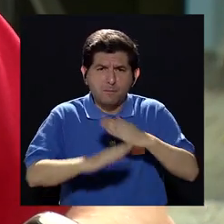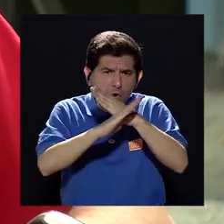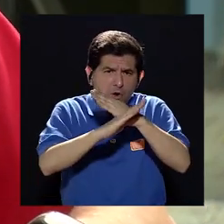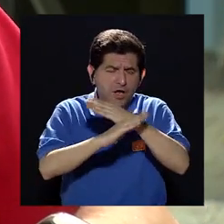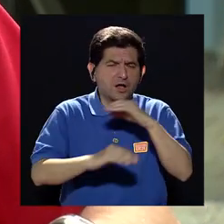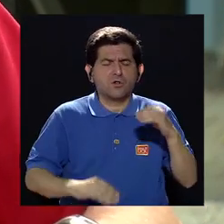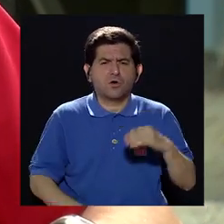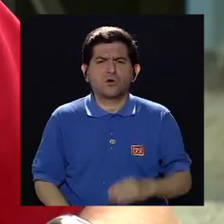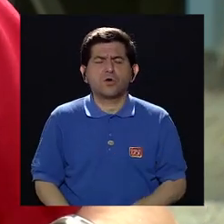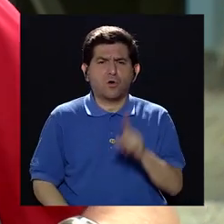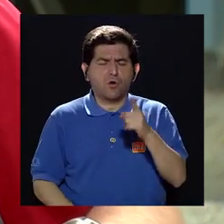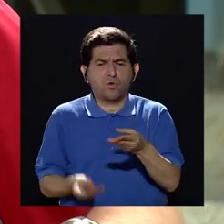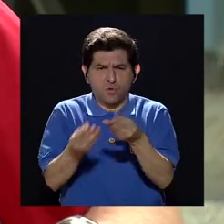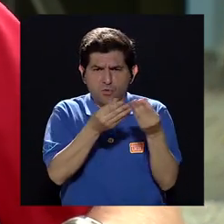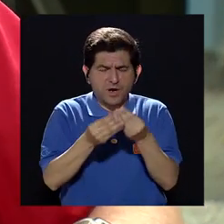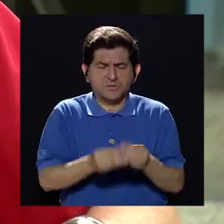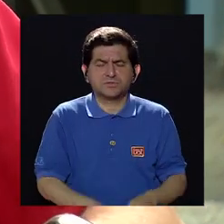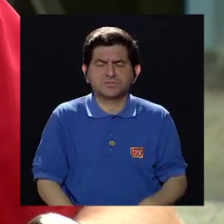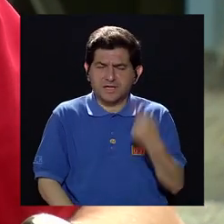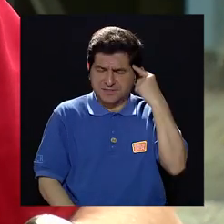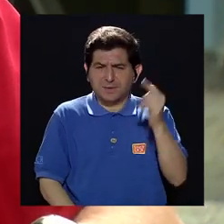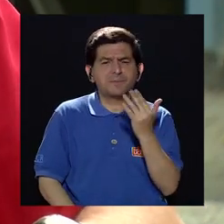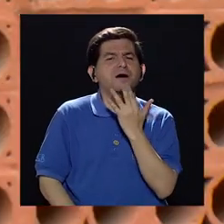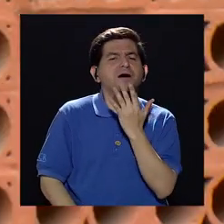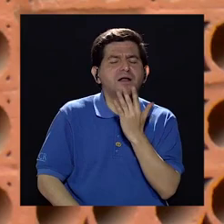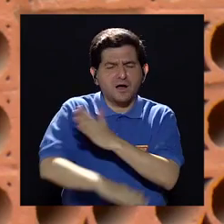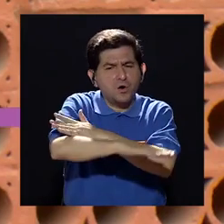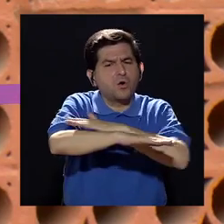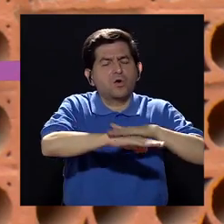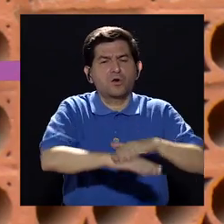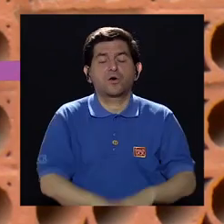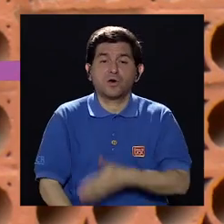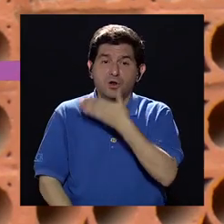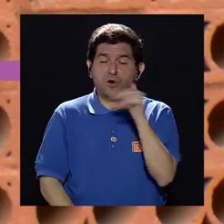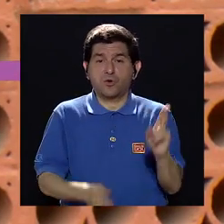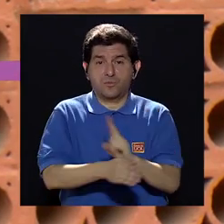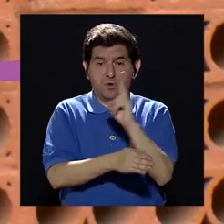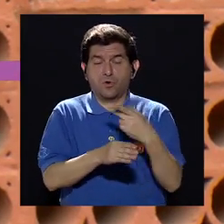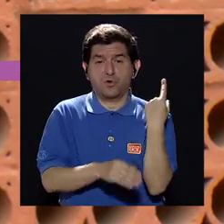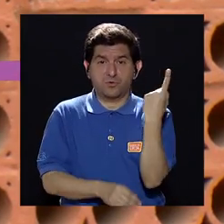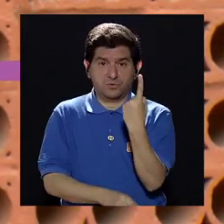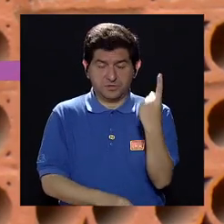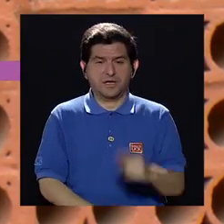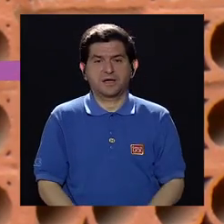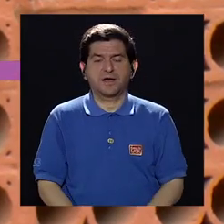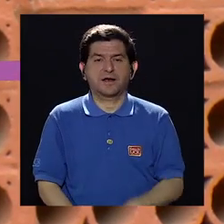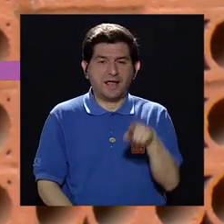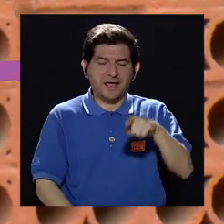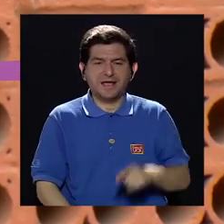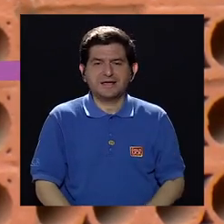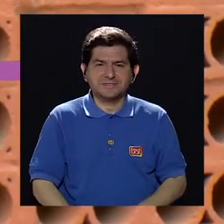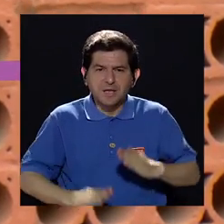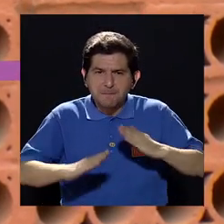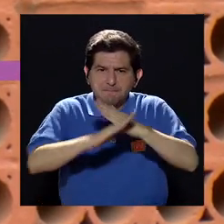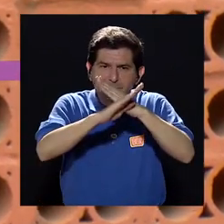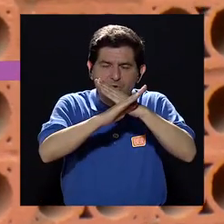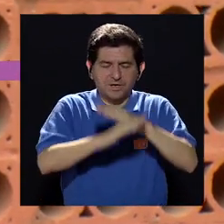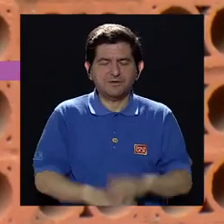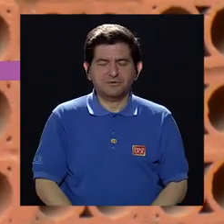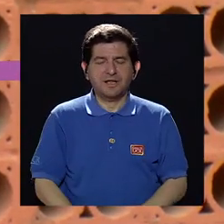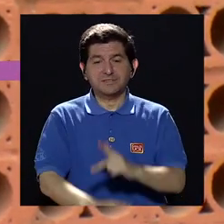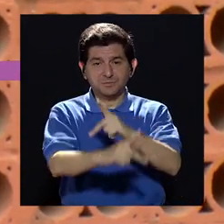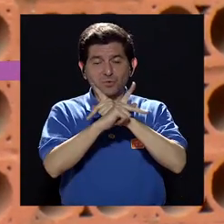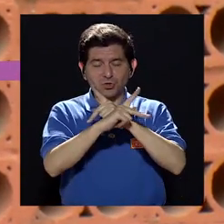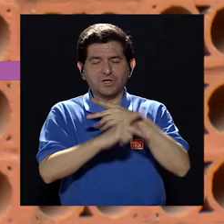bronceador? ¿Eso cómo se determina? Lo ideal es utilizar siempre bloqueador, o sea,